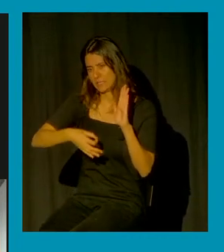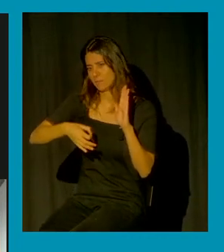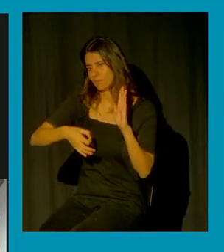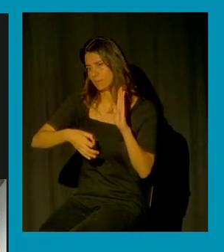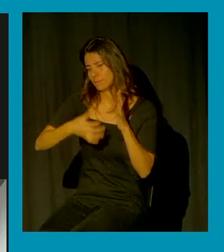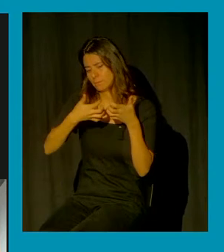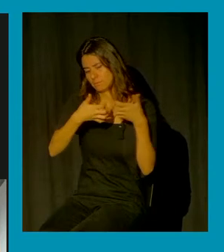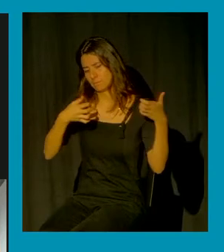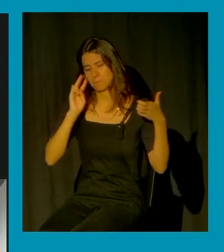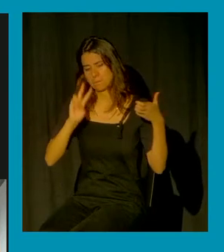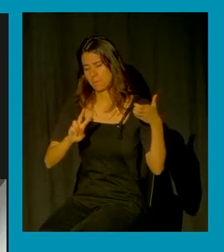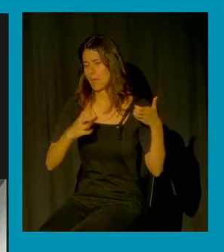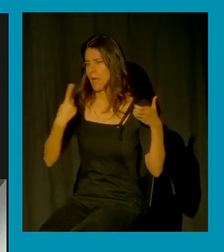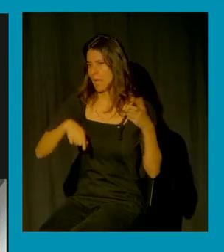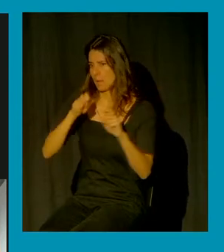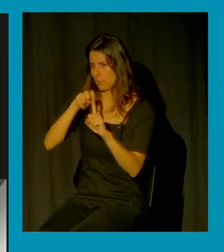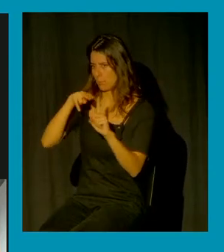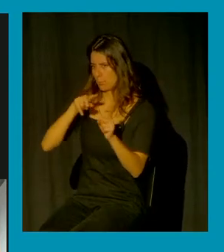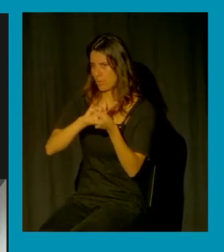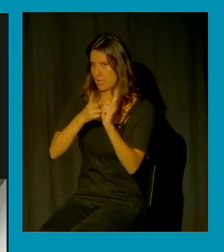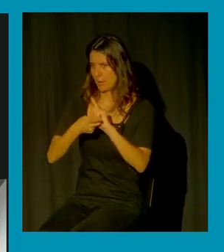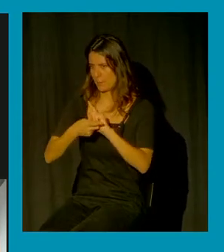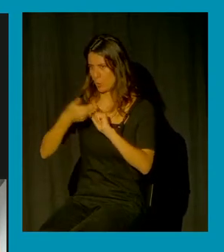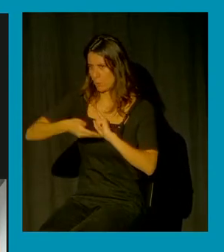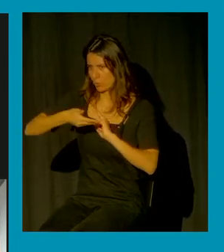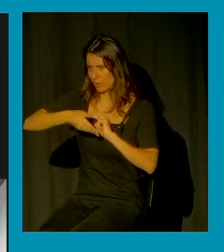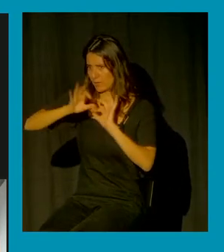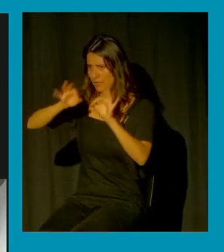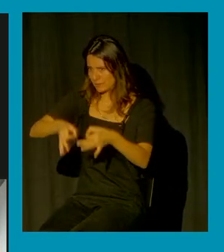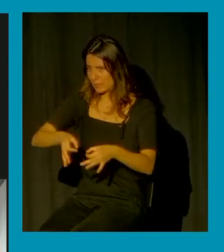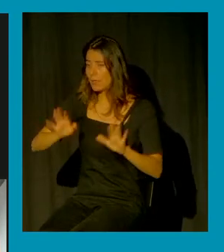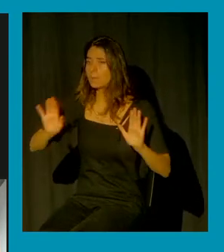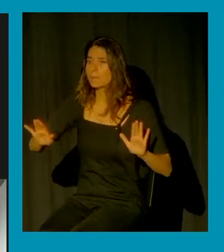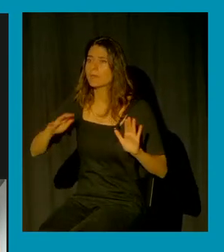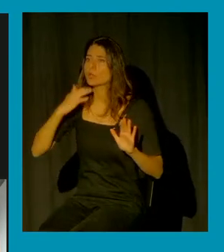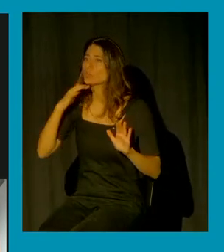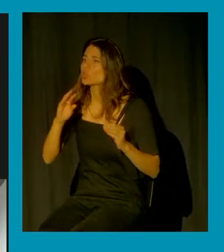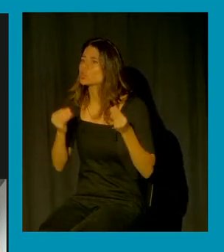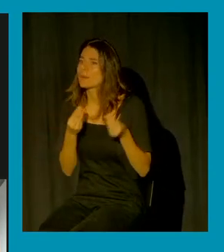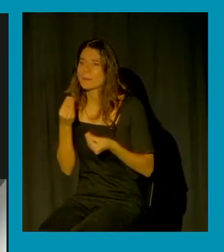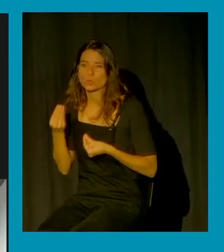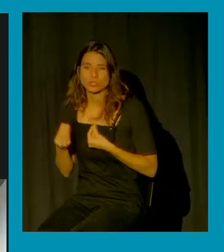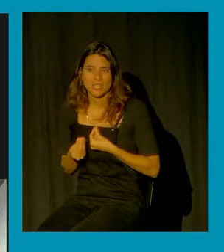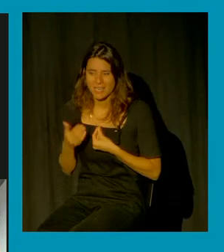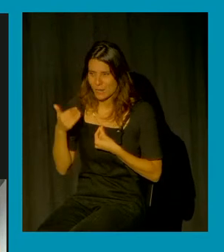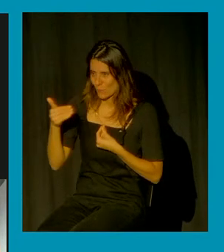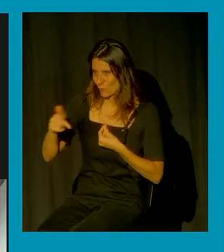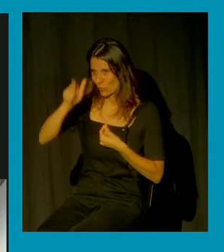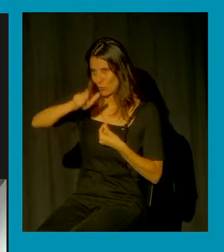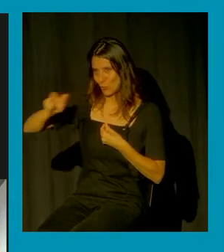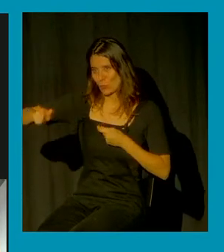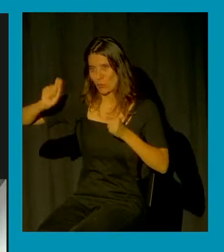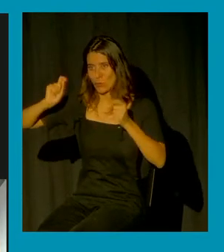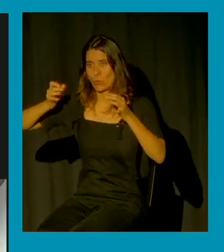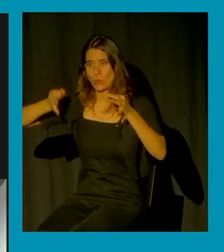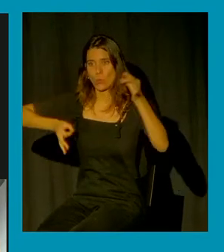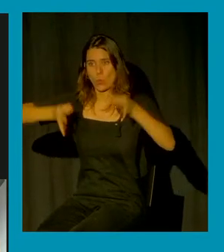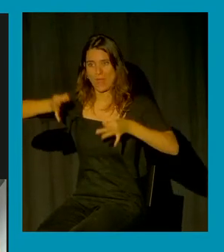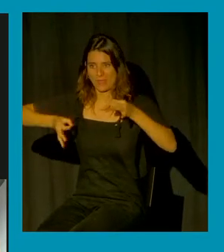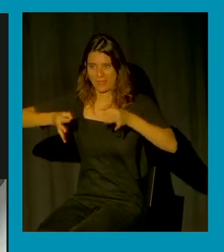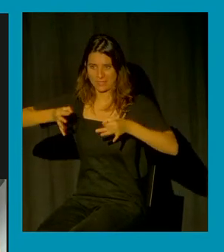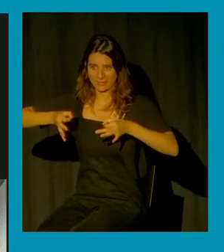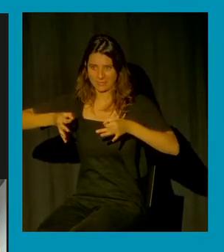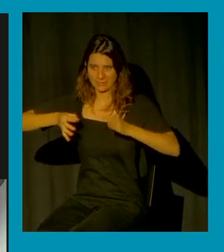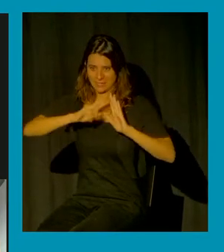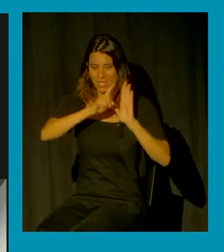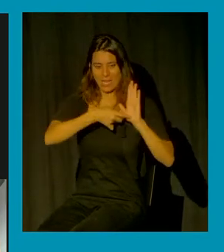distintos puntos importante ¿no? pero no sabemos qué van a hacer los jueces y las juezas con esta ley ¿no? efectivamente